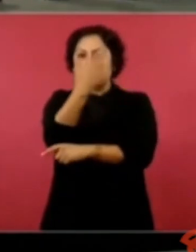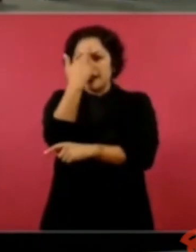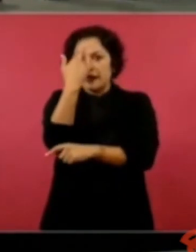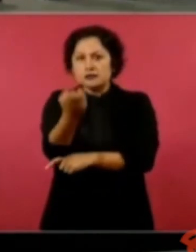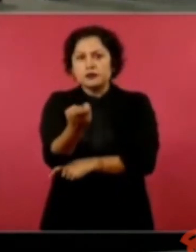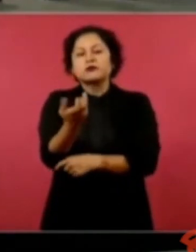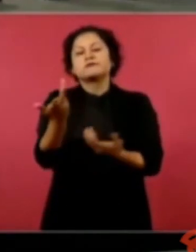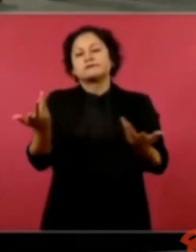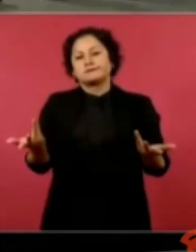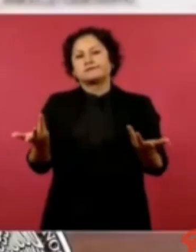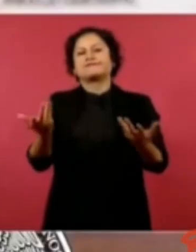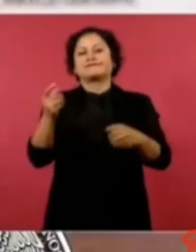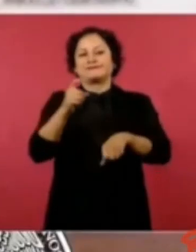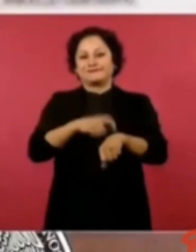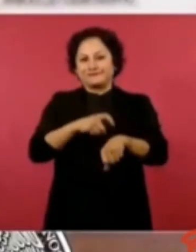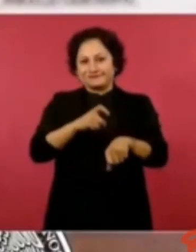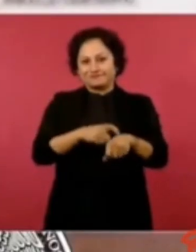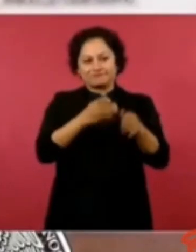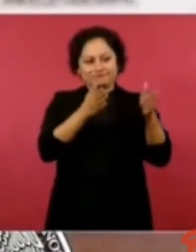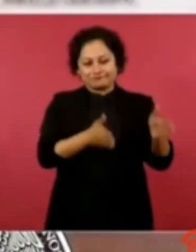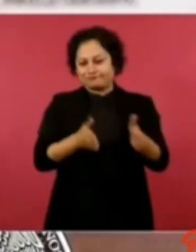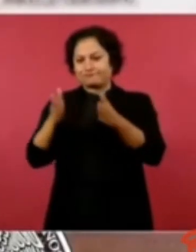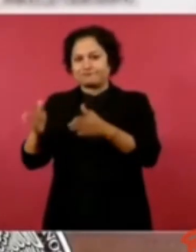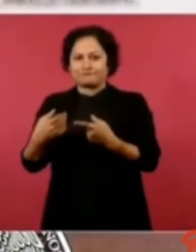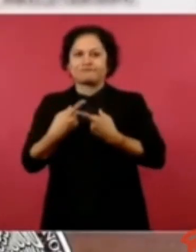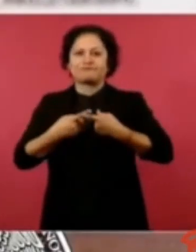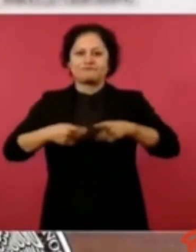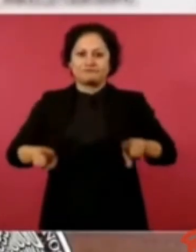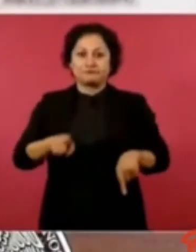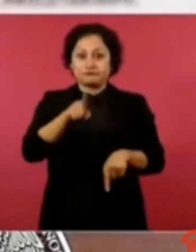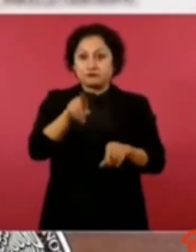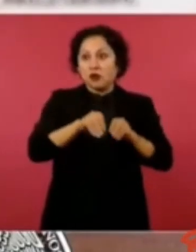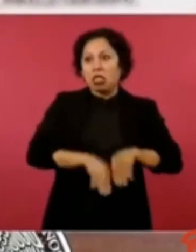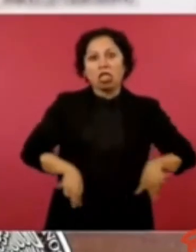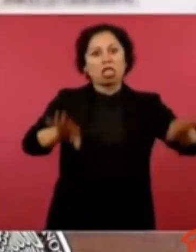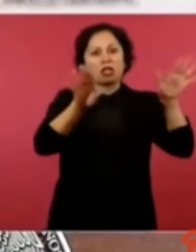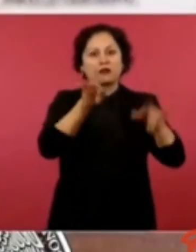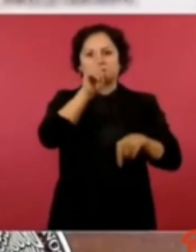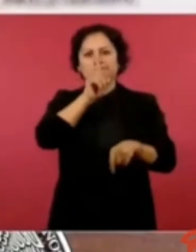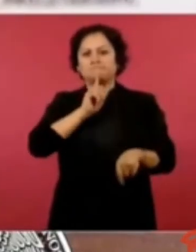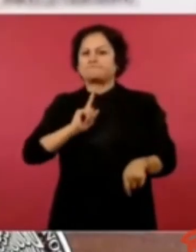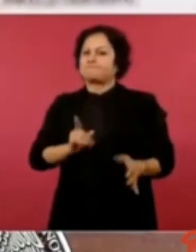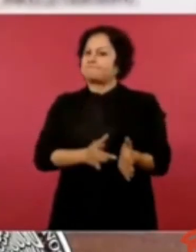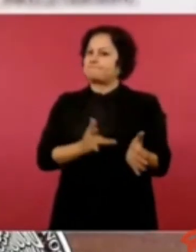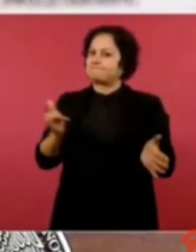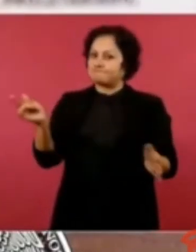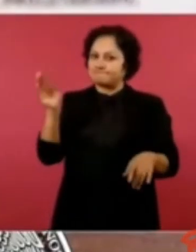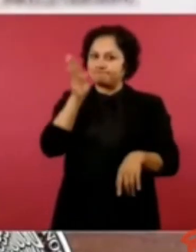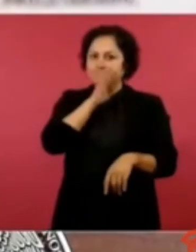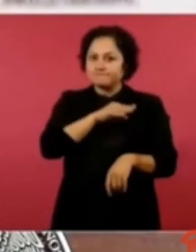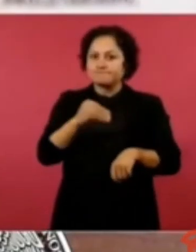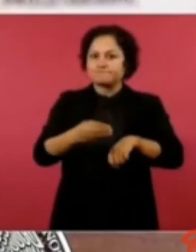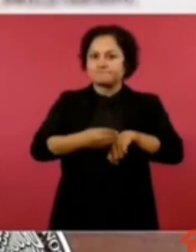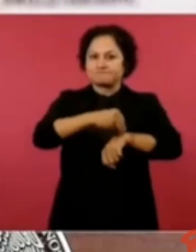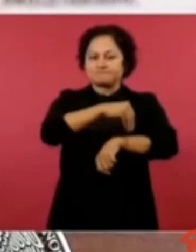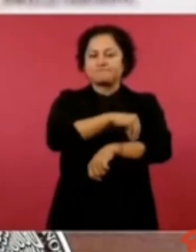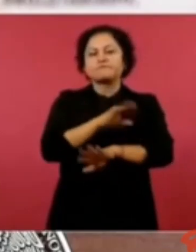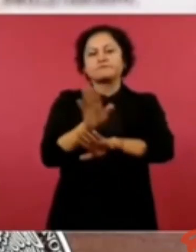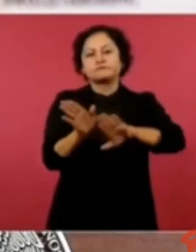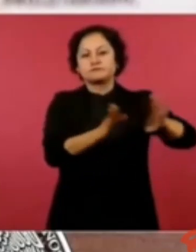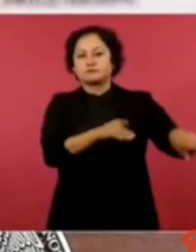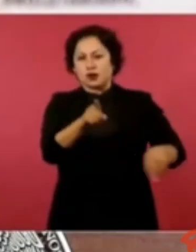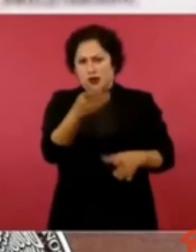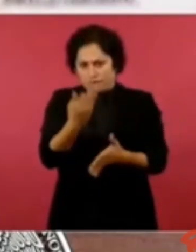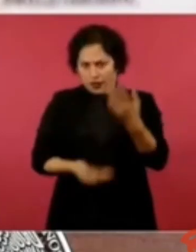sino que también publican datos tramposos. Lo que no dicen los medios es que la Comisión Federal de Electricidad, que hoy